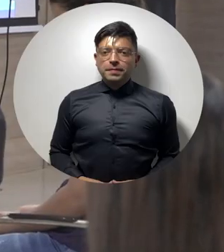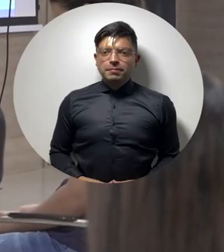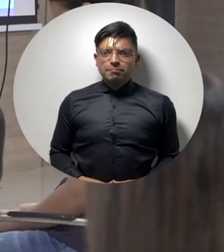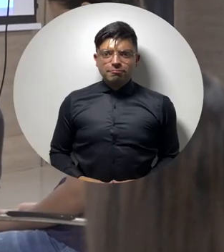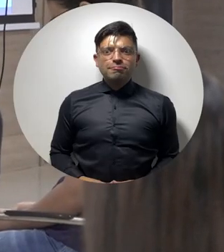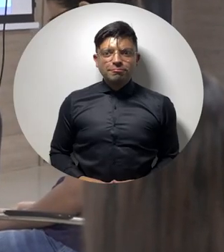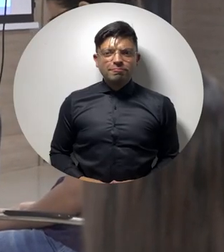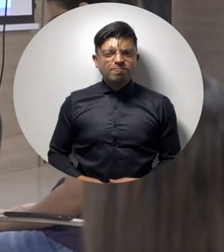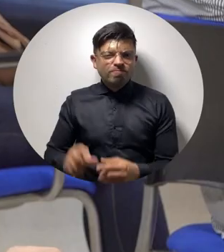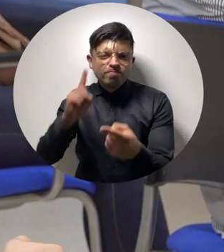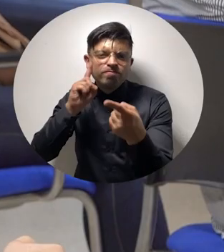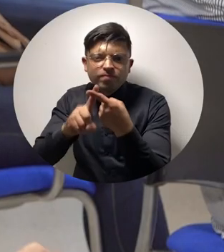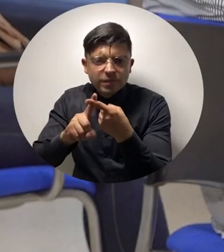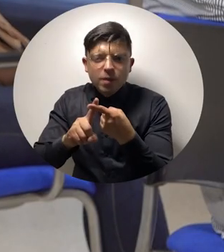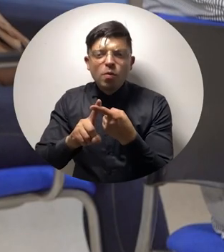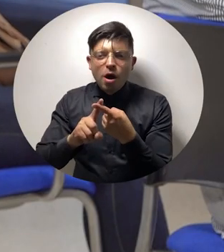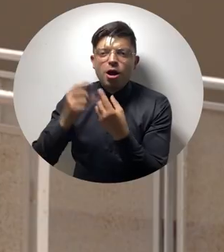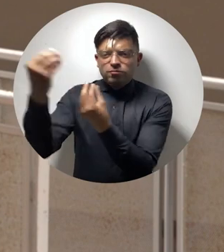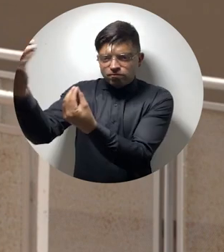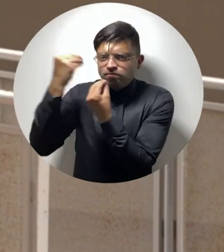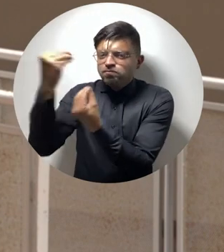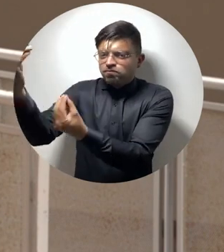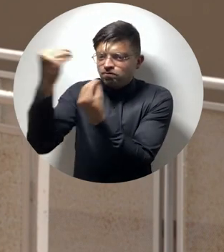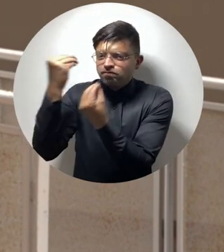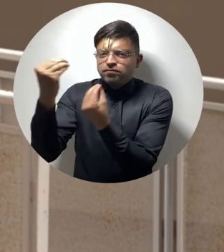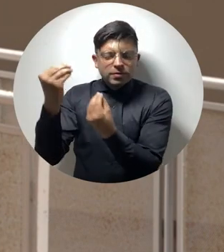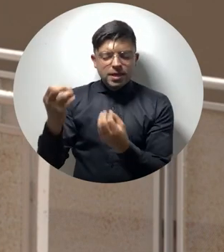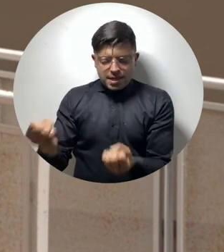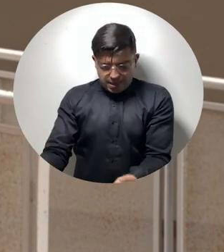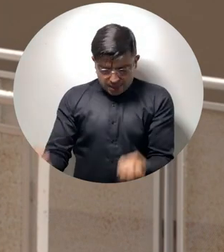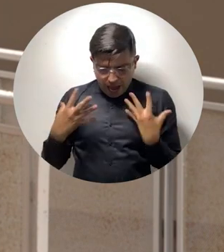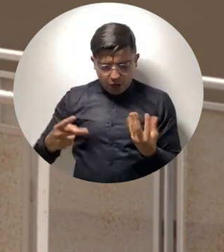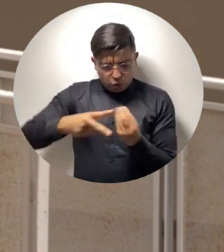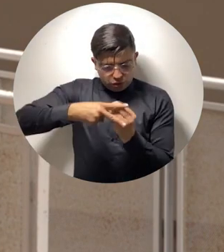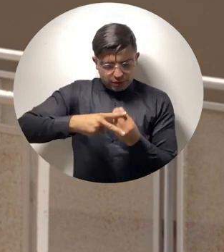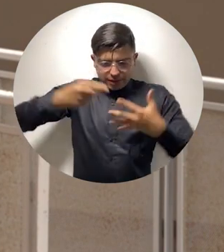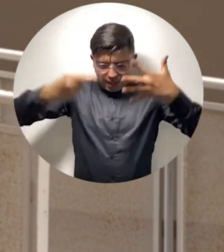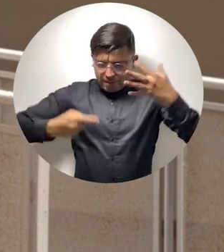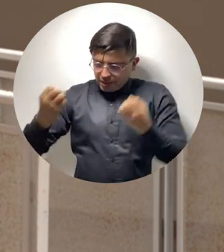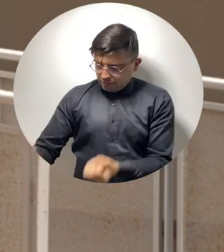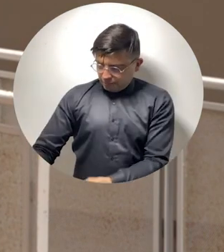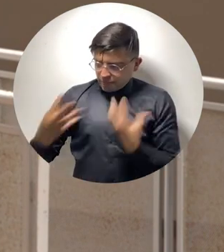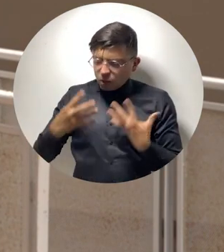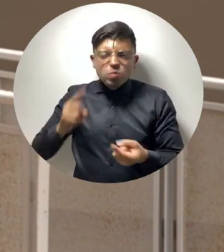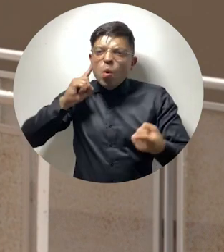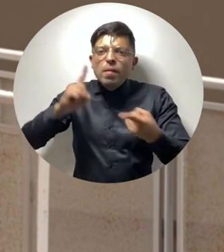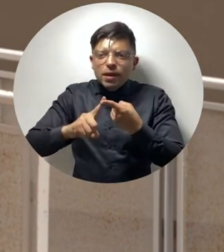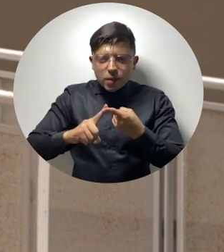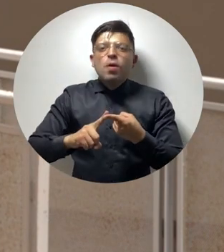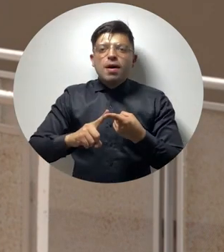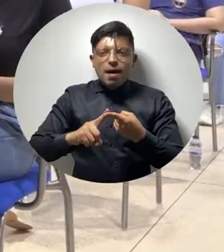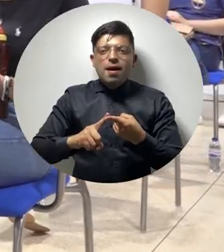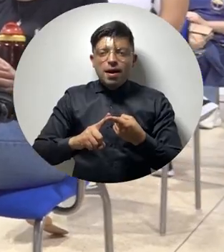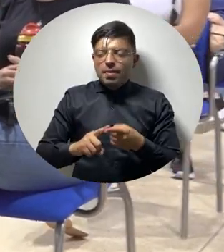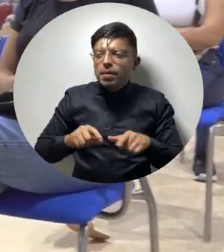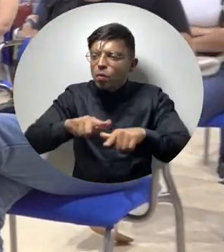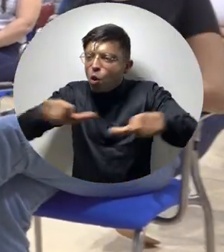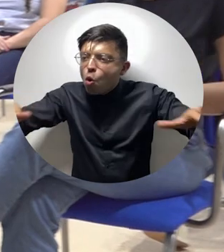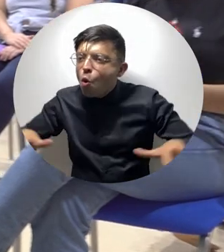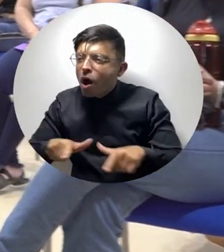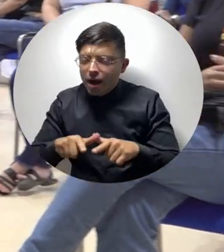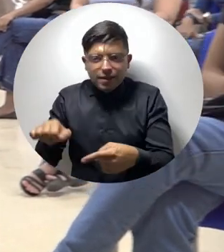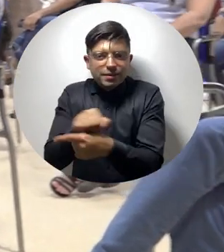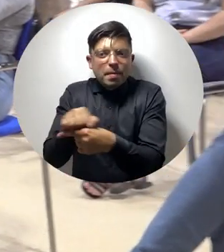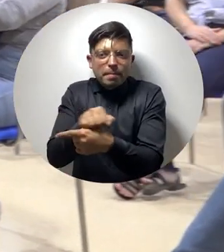Lo que busca es formarnos a nosotros, darnos las herramientas para poder enfrentarnos en estos sitios de